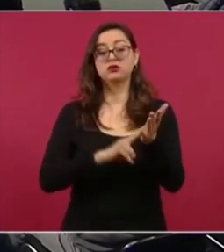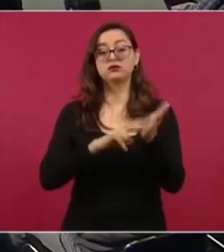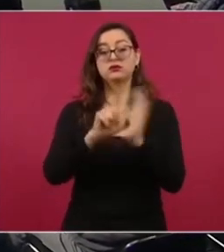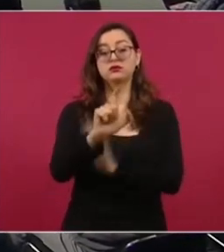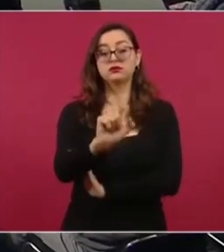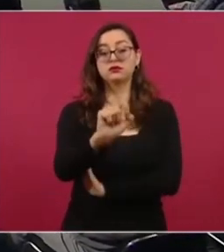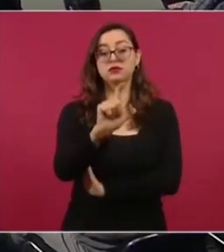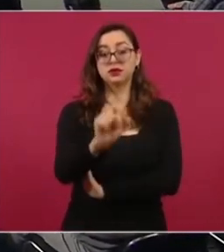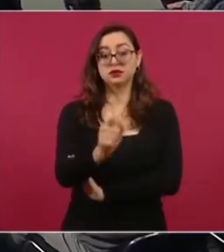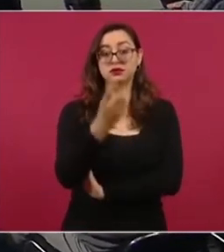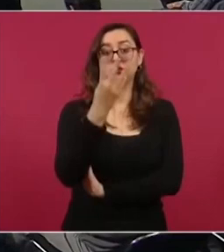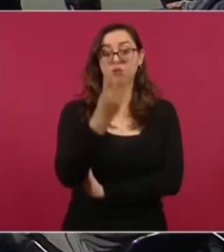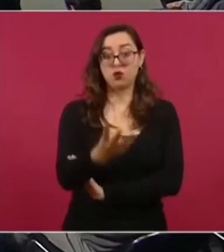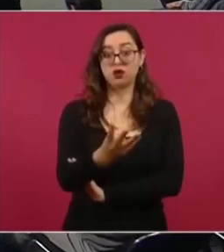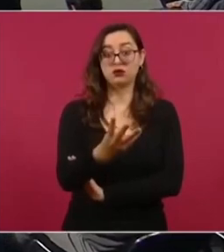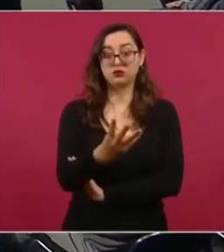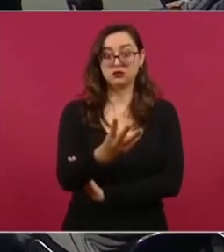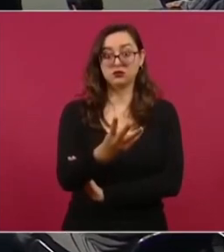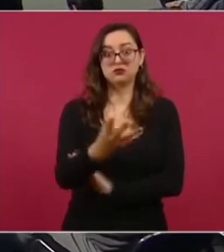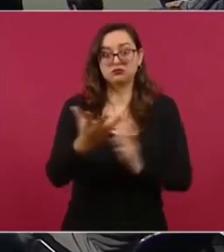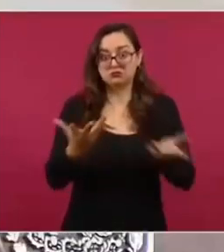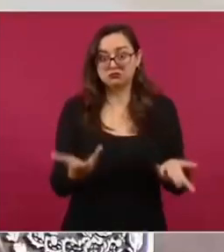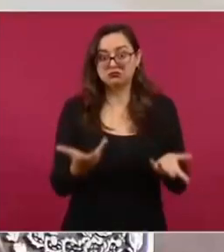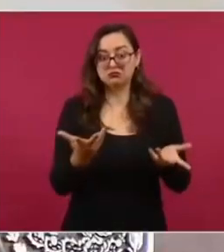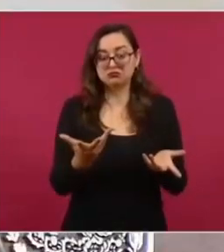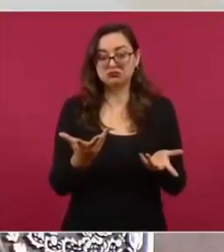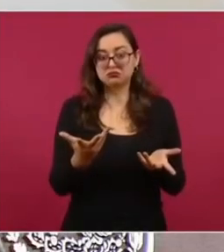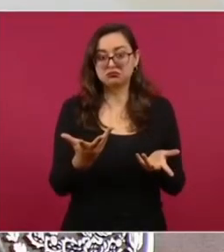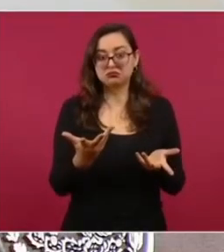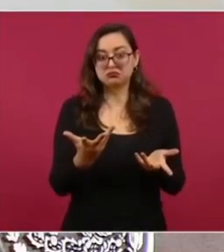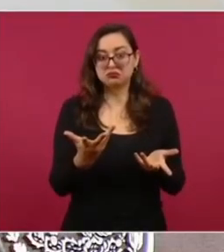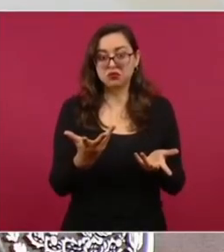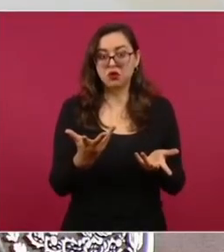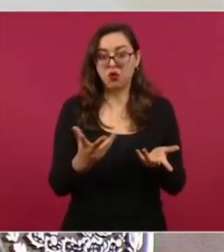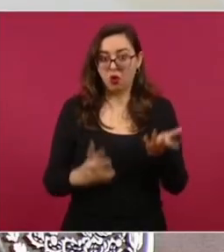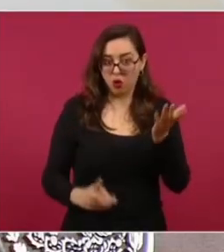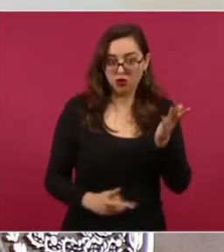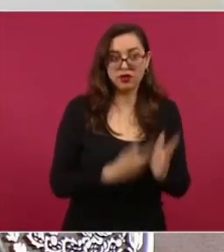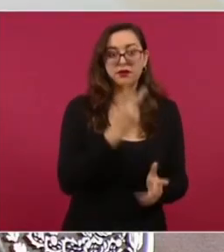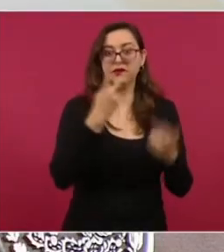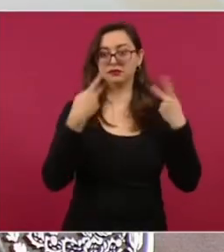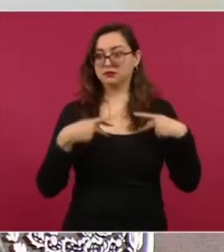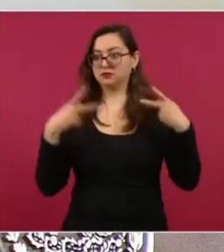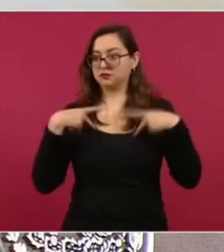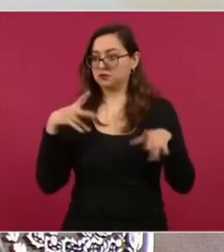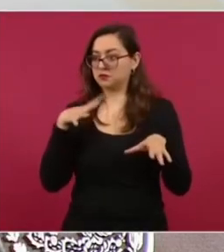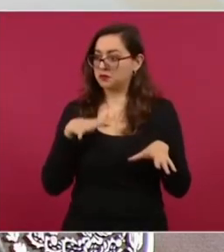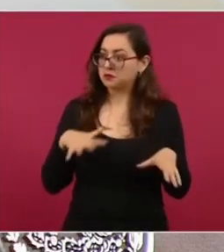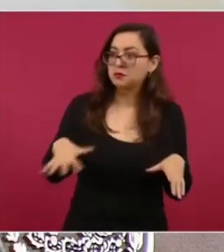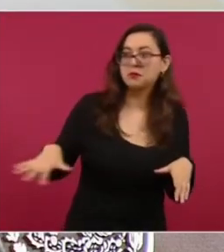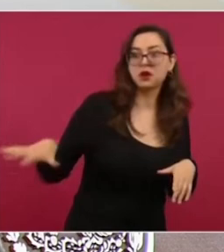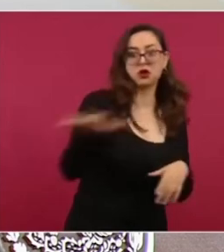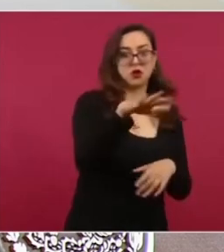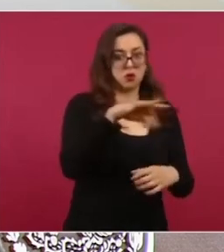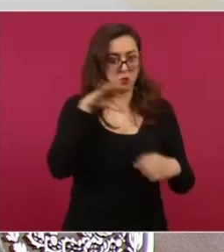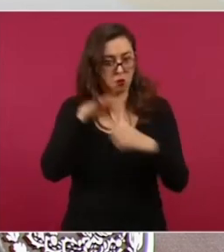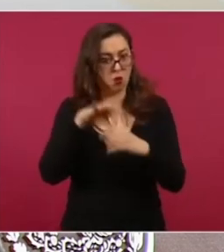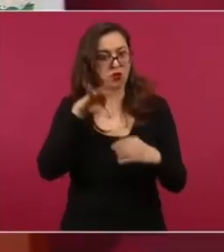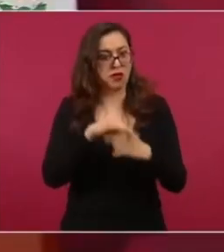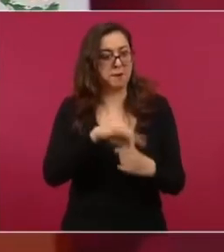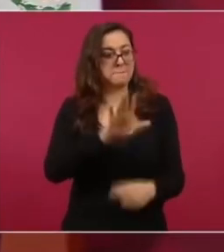pues va a ser también como un referendo una consulta no sólo se va a elegir